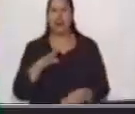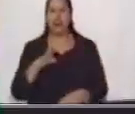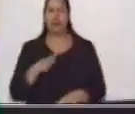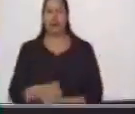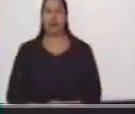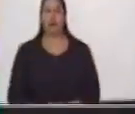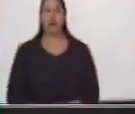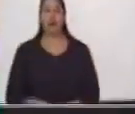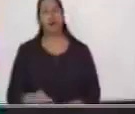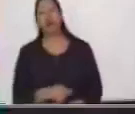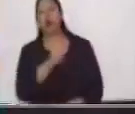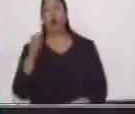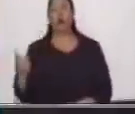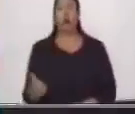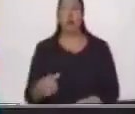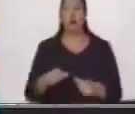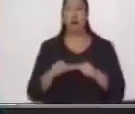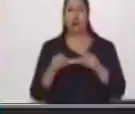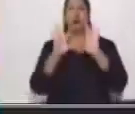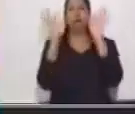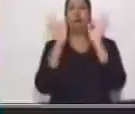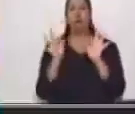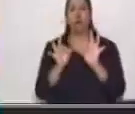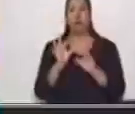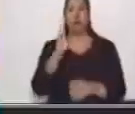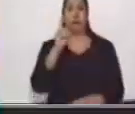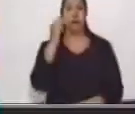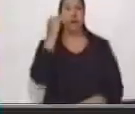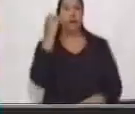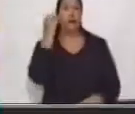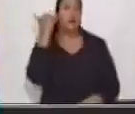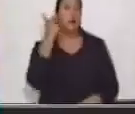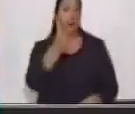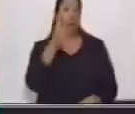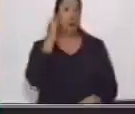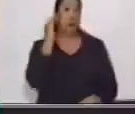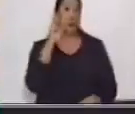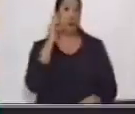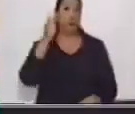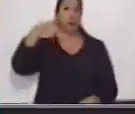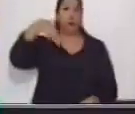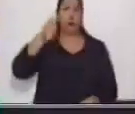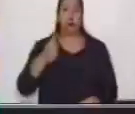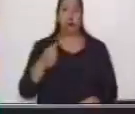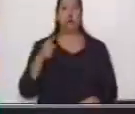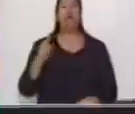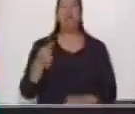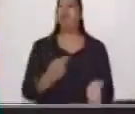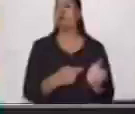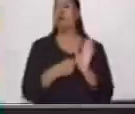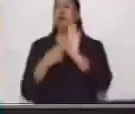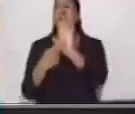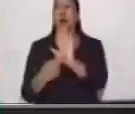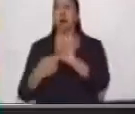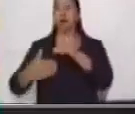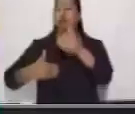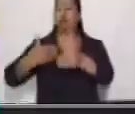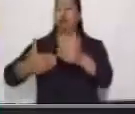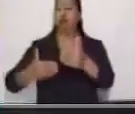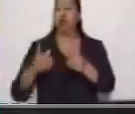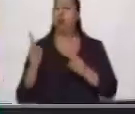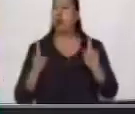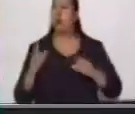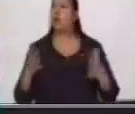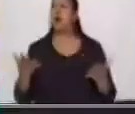La siguiente herramienta son los diagramas. Los diagramas nos sirven para representar procesos. ¿Qué tipo de procesos